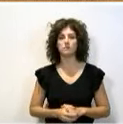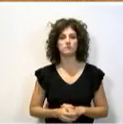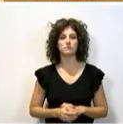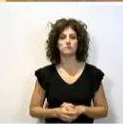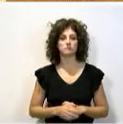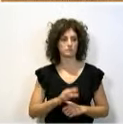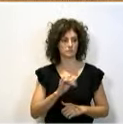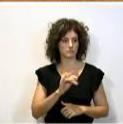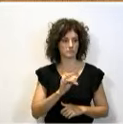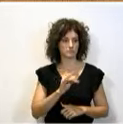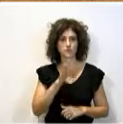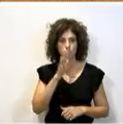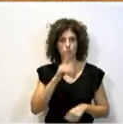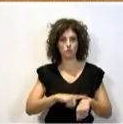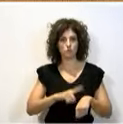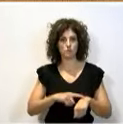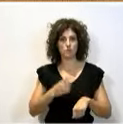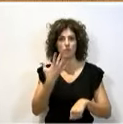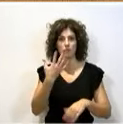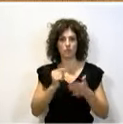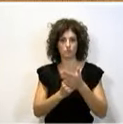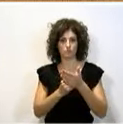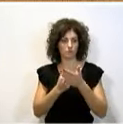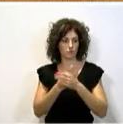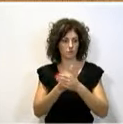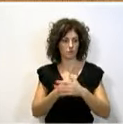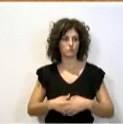Sí, por tiempo de 5.000. Vale.